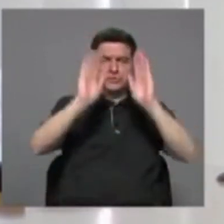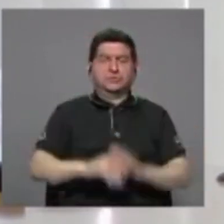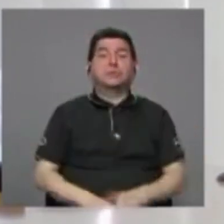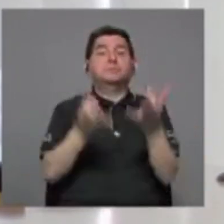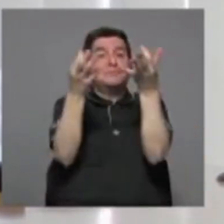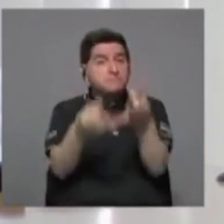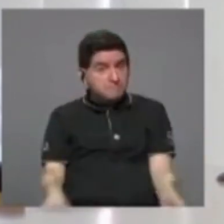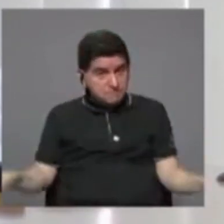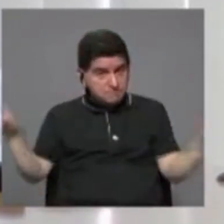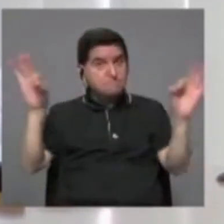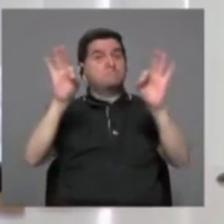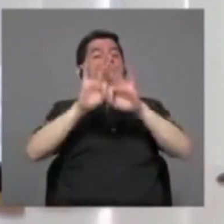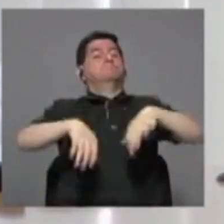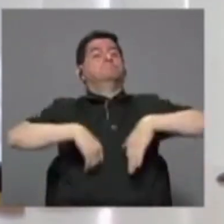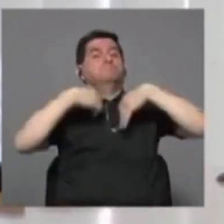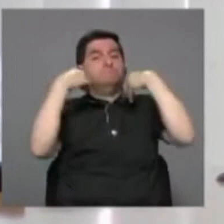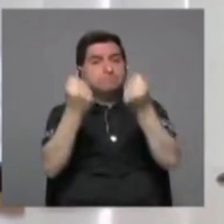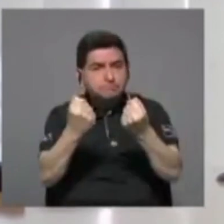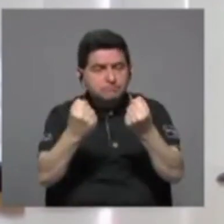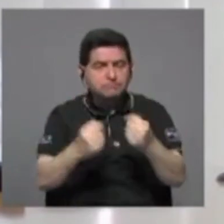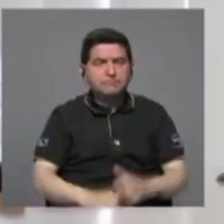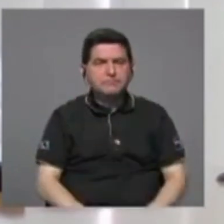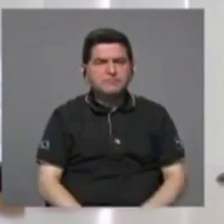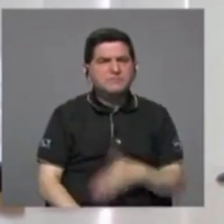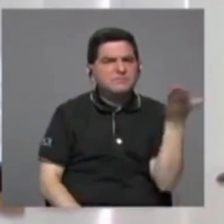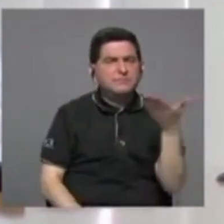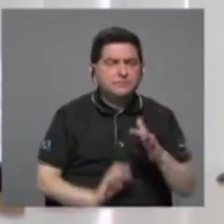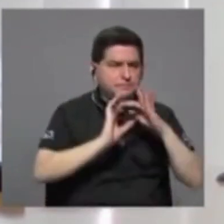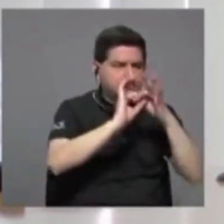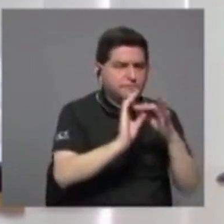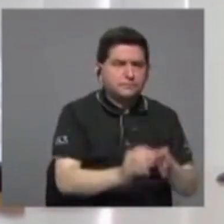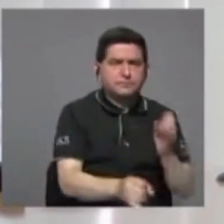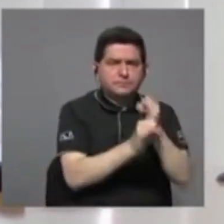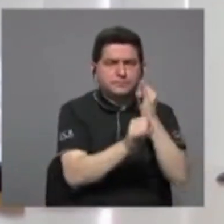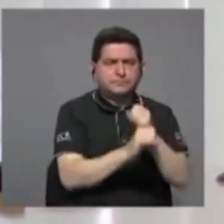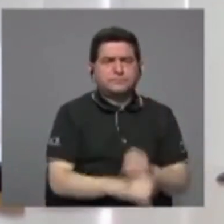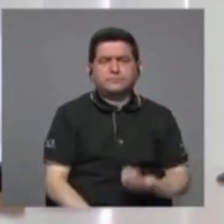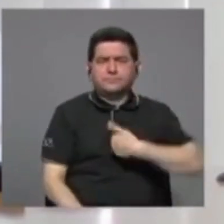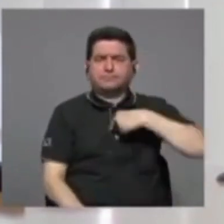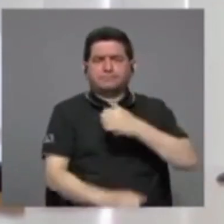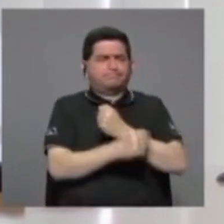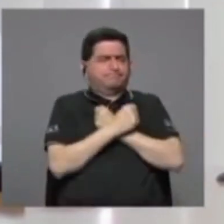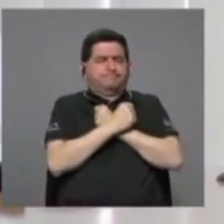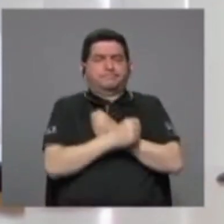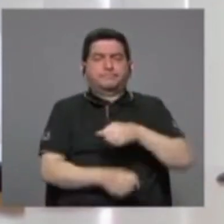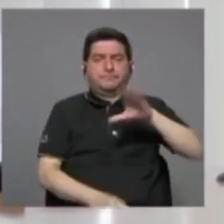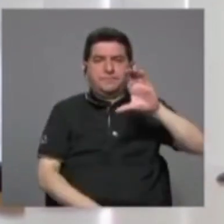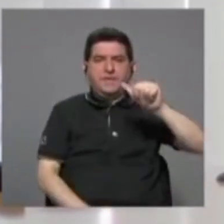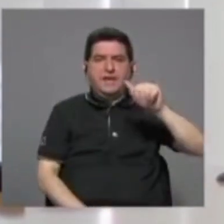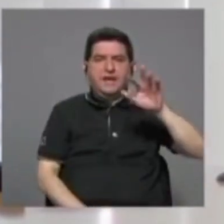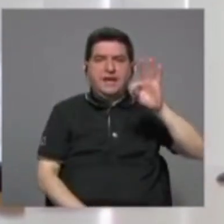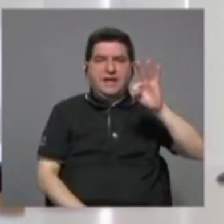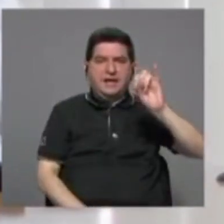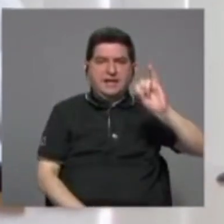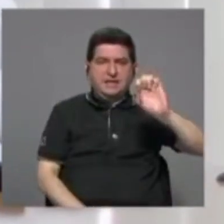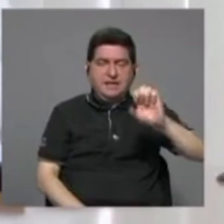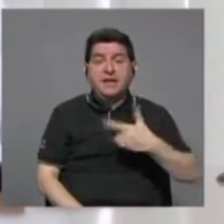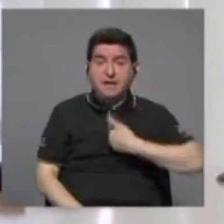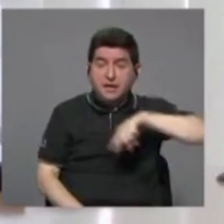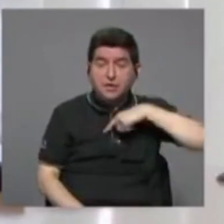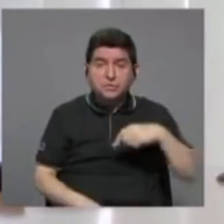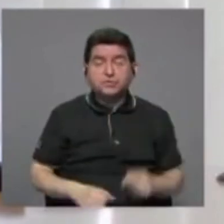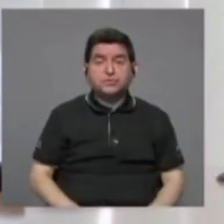importante el fortalecimiento de vínculos con una institución tan querida como el CATI. Y en ese contexto, estamos